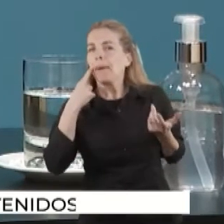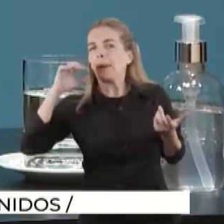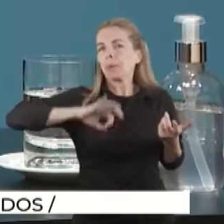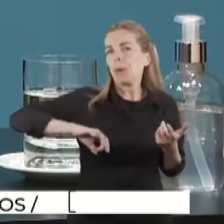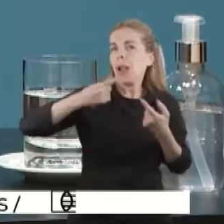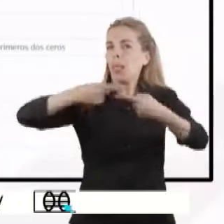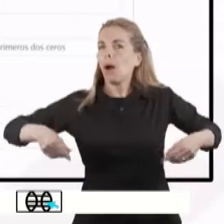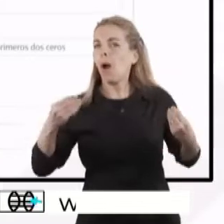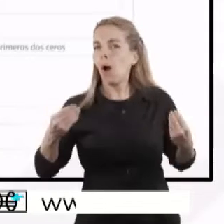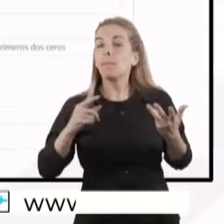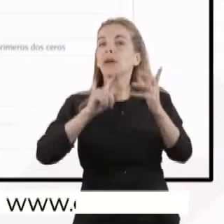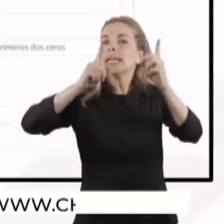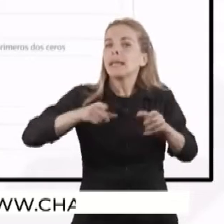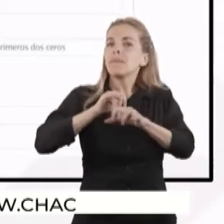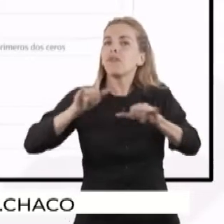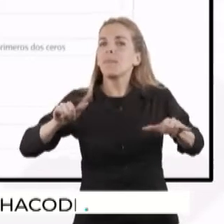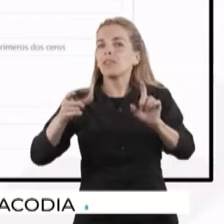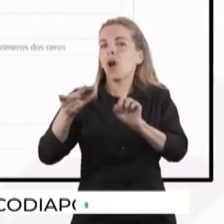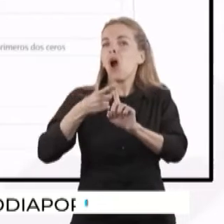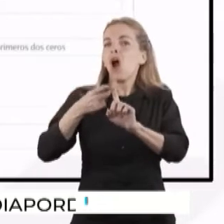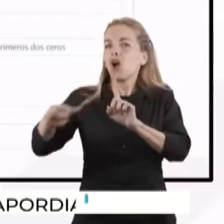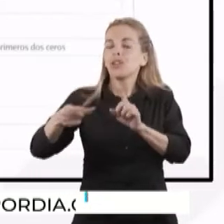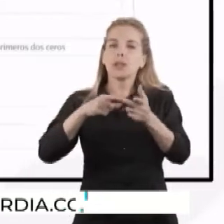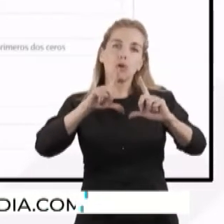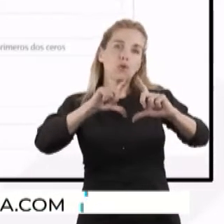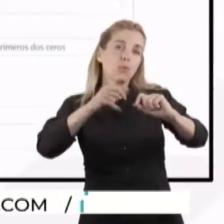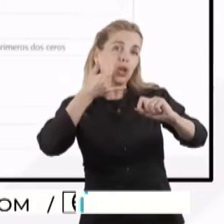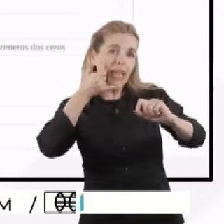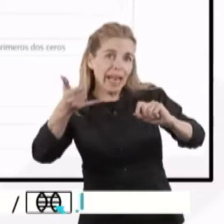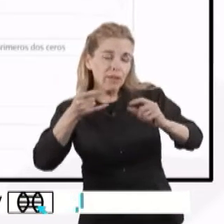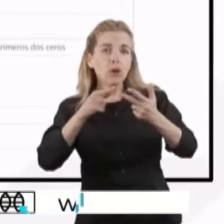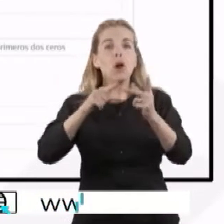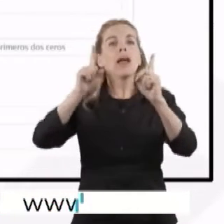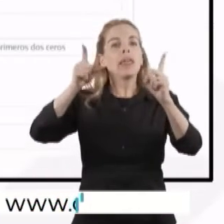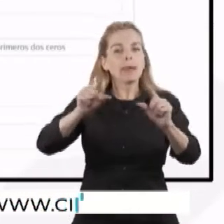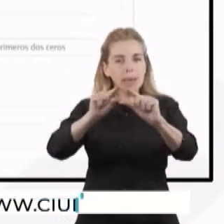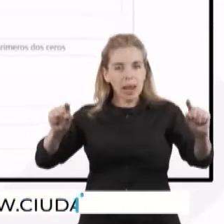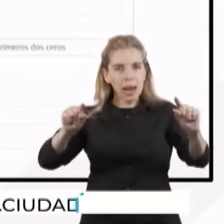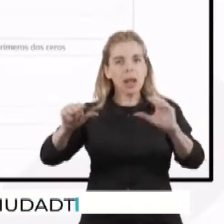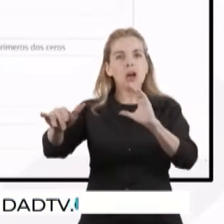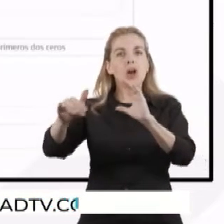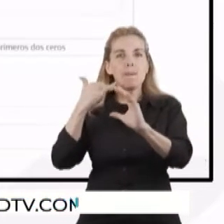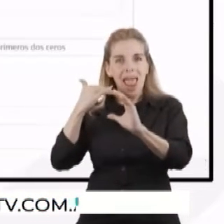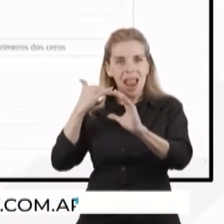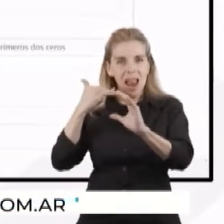y datos de contacto, un teléfono y un correo electrónico que es un requisito.